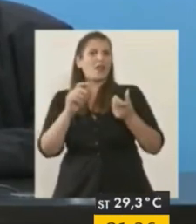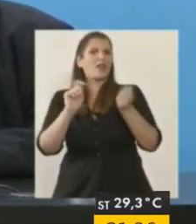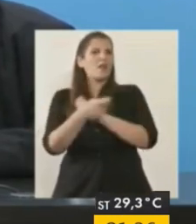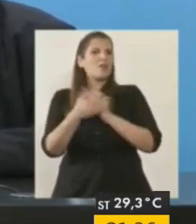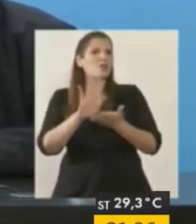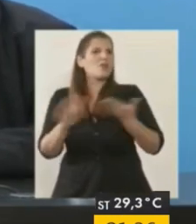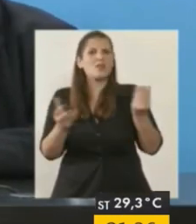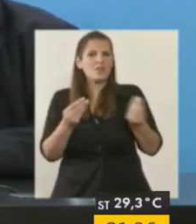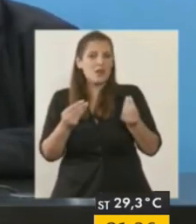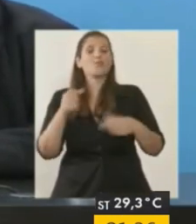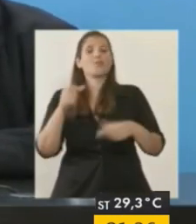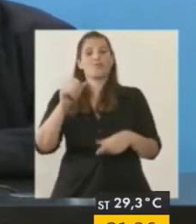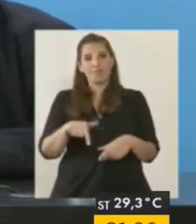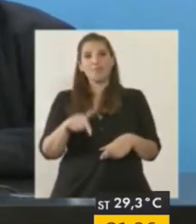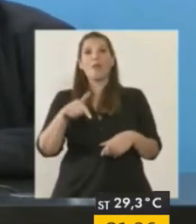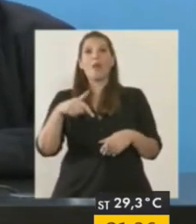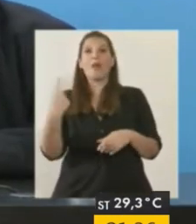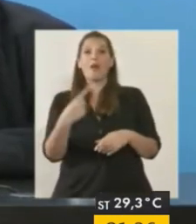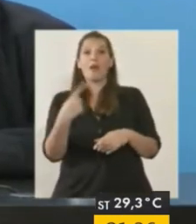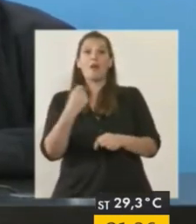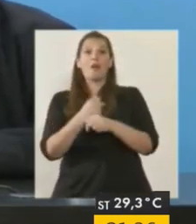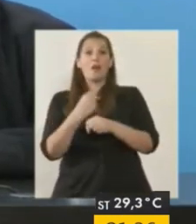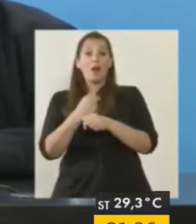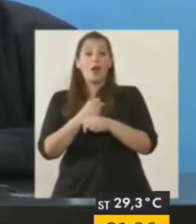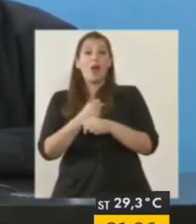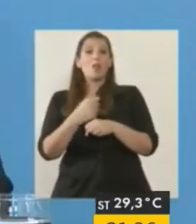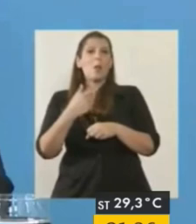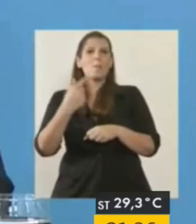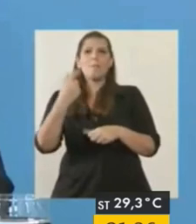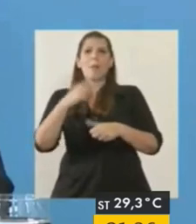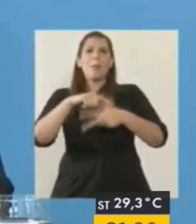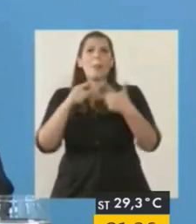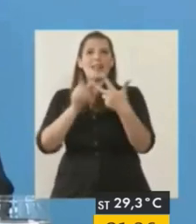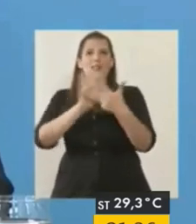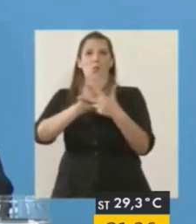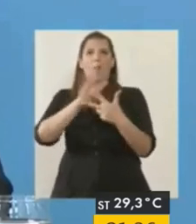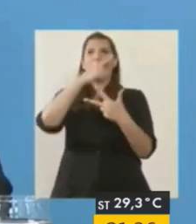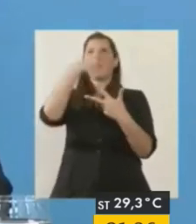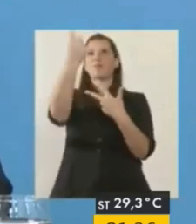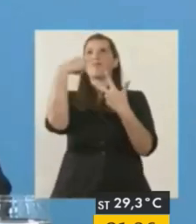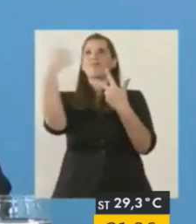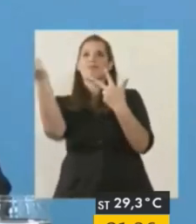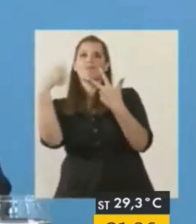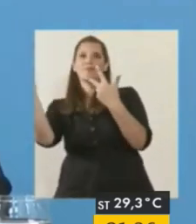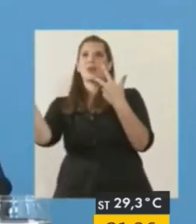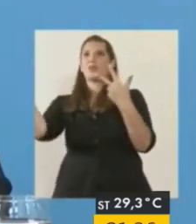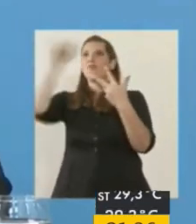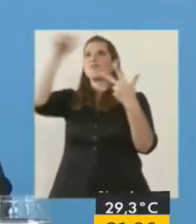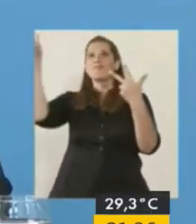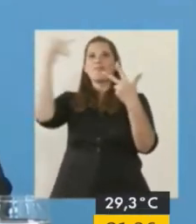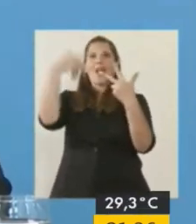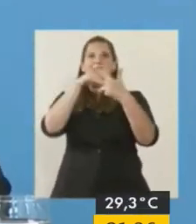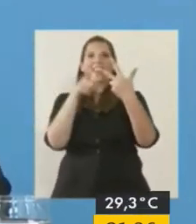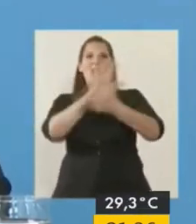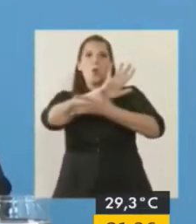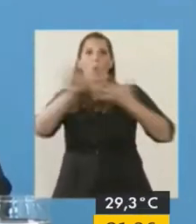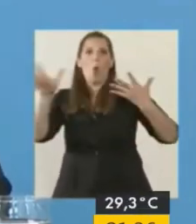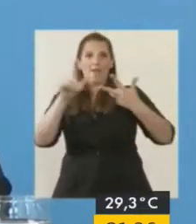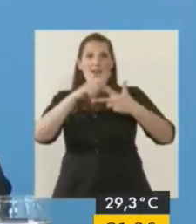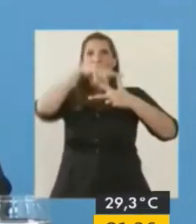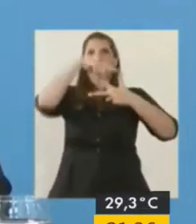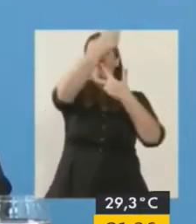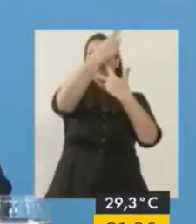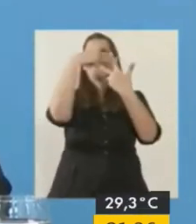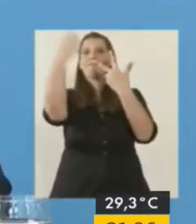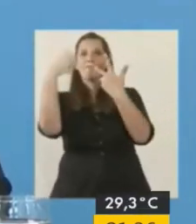Lo que estamos haciendo es, fundamentalmente, tres rutas nuevas, vamos a estar operando, y lo